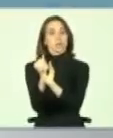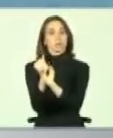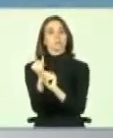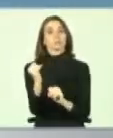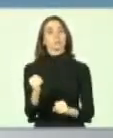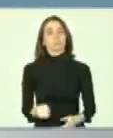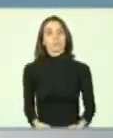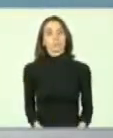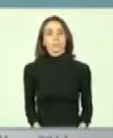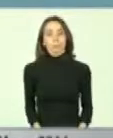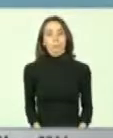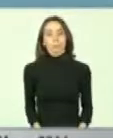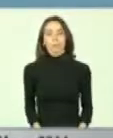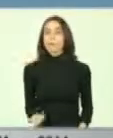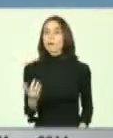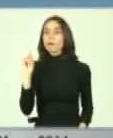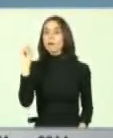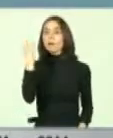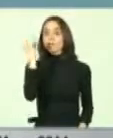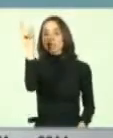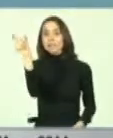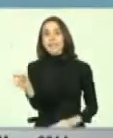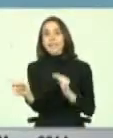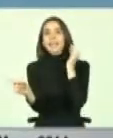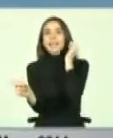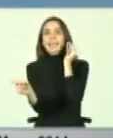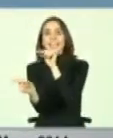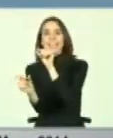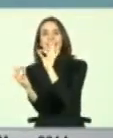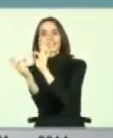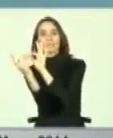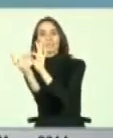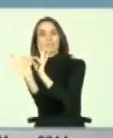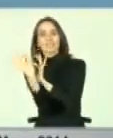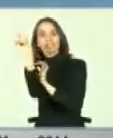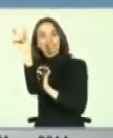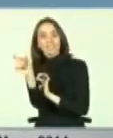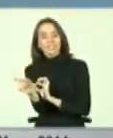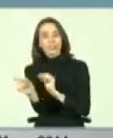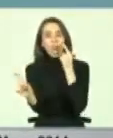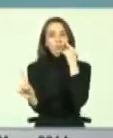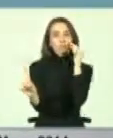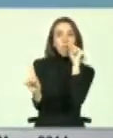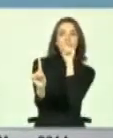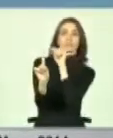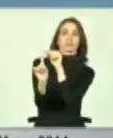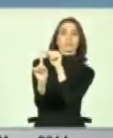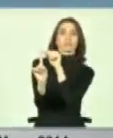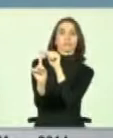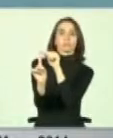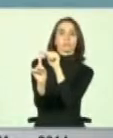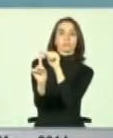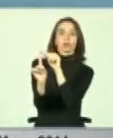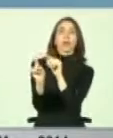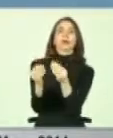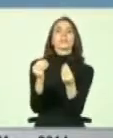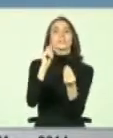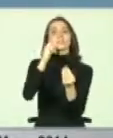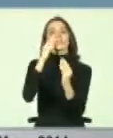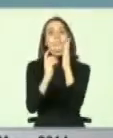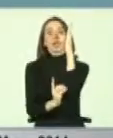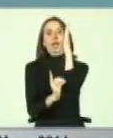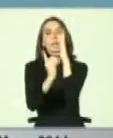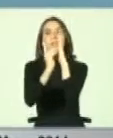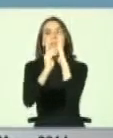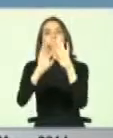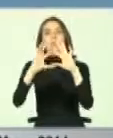en general y ella en particular también para nosotros, referentes de lo que es el desarrollo